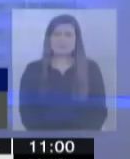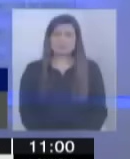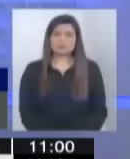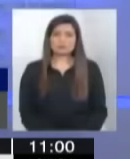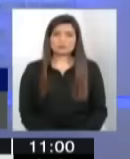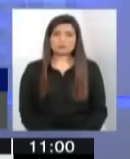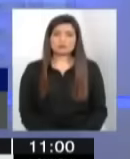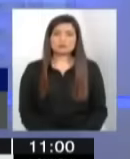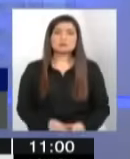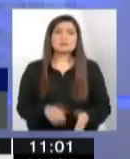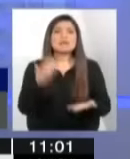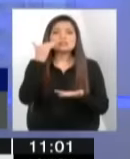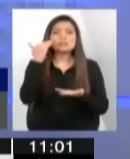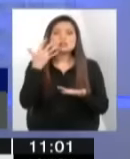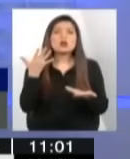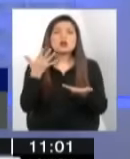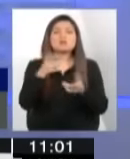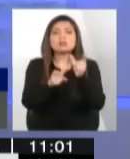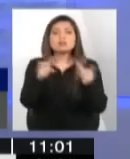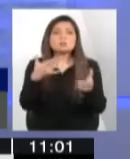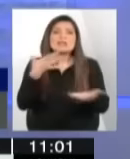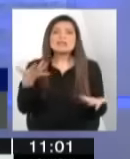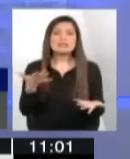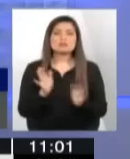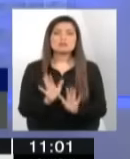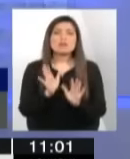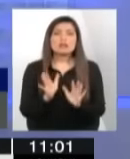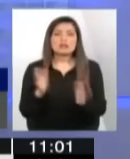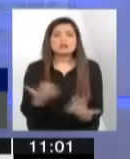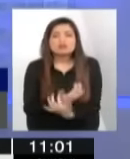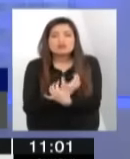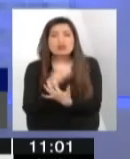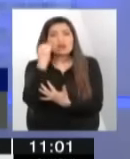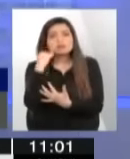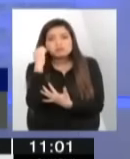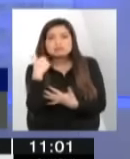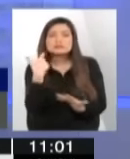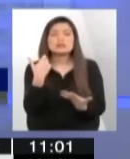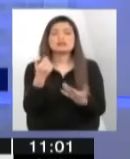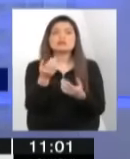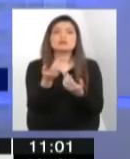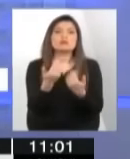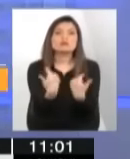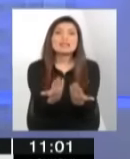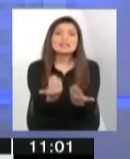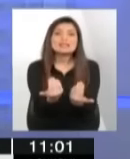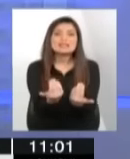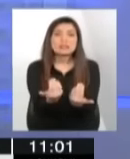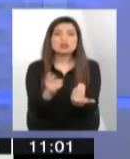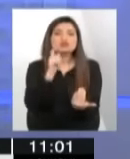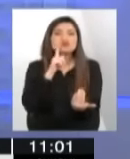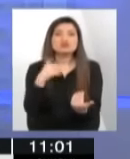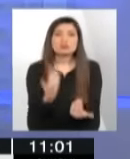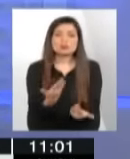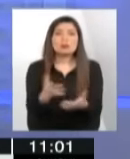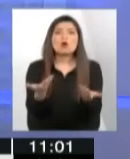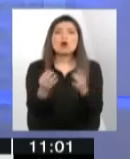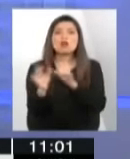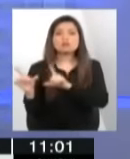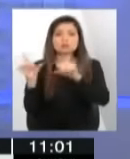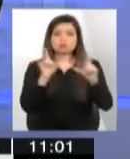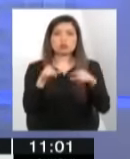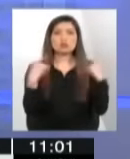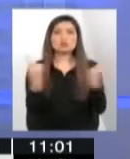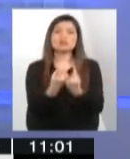¿a la espera de qué? A lo mejor de acogida, de cariño, de que les den lo que se merece. Vamos con nuestra nota de contexto y de